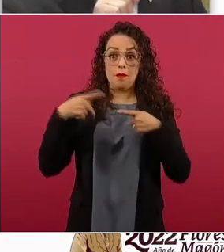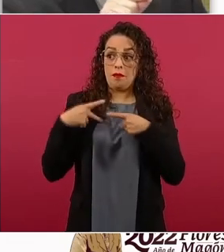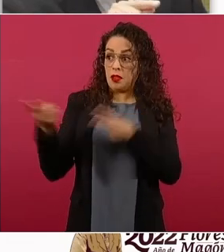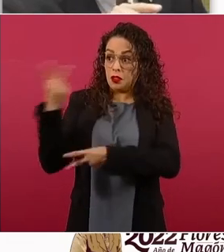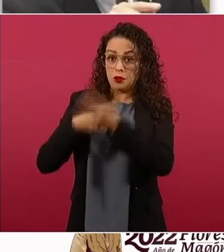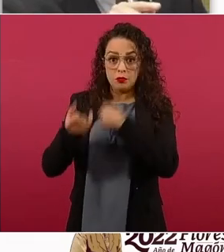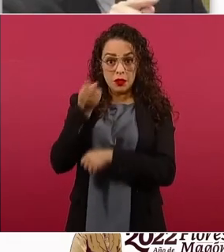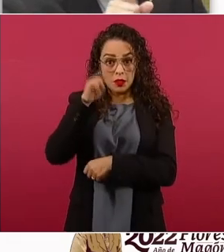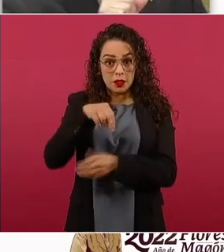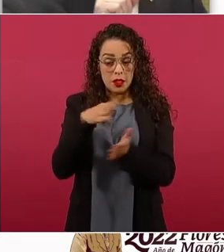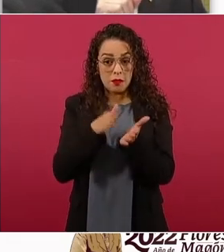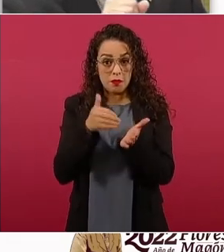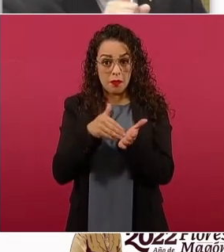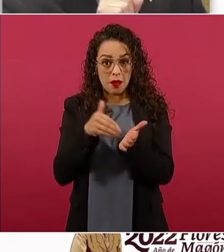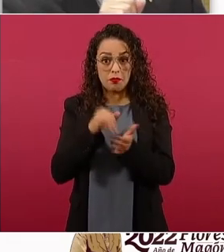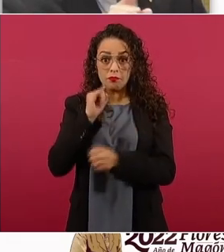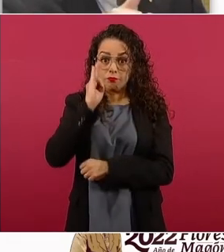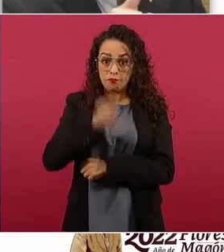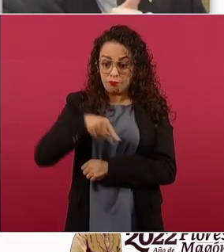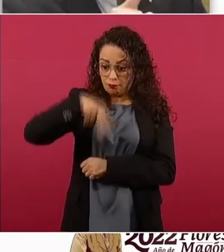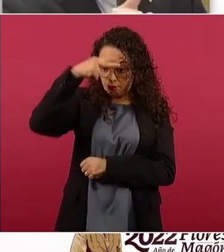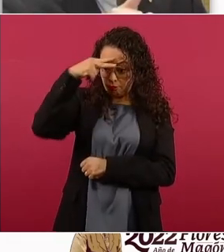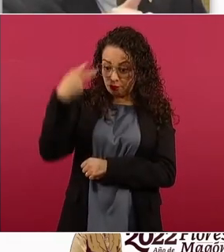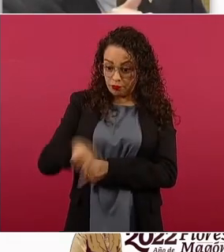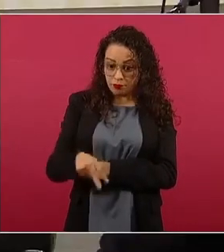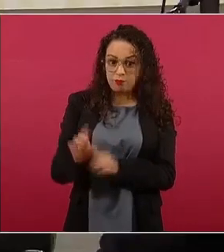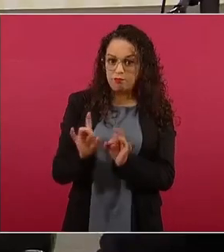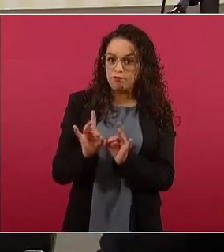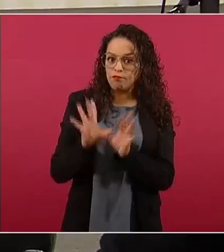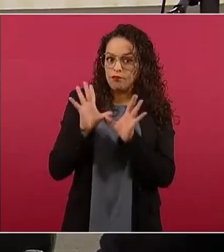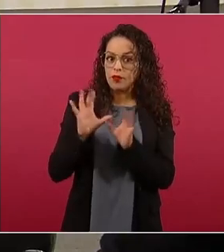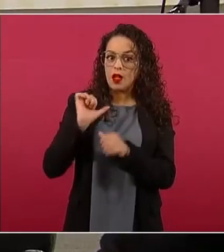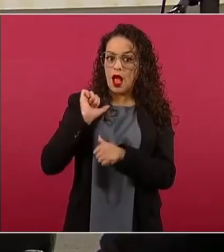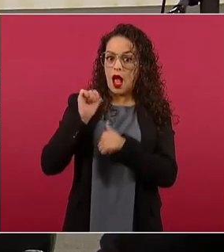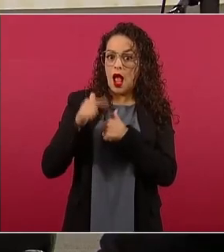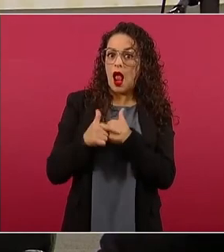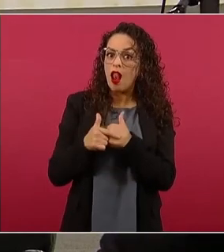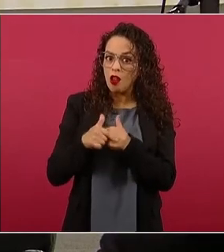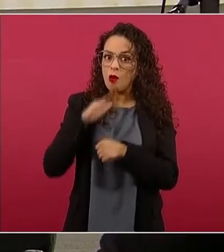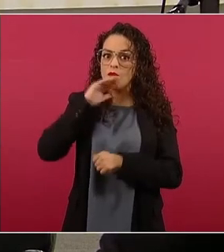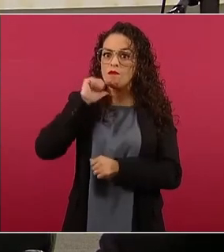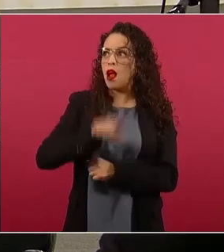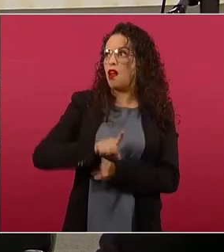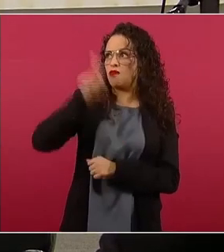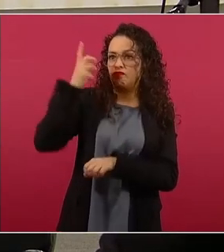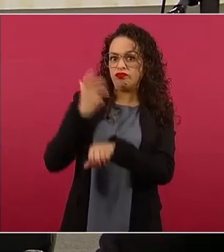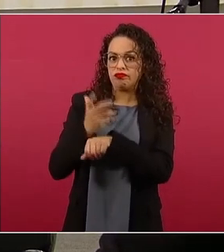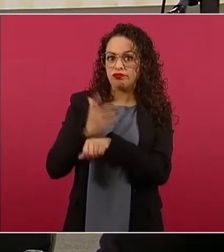estamos tolerando en México. Y si les ocurre hacer una chingadera en Estados Unidos, lo van a declarar como terrorismo.